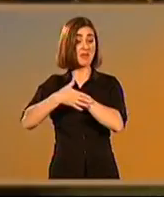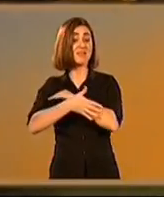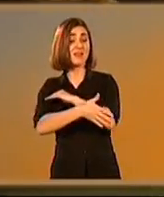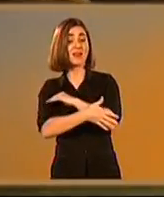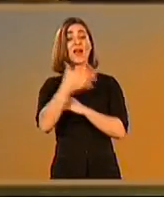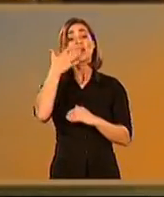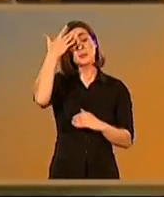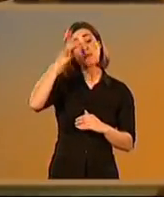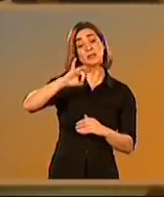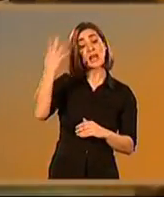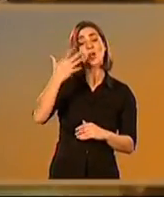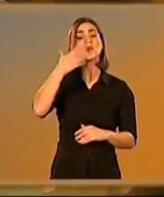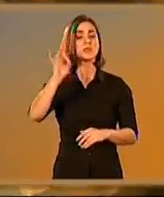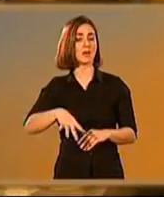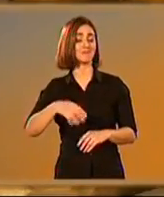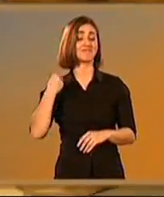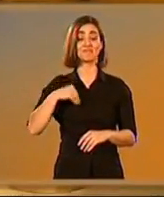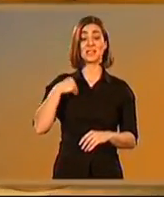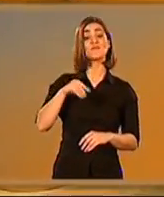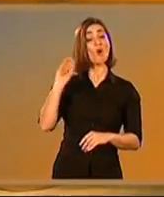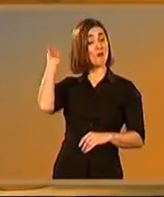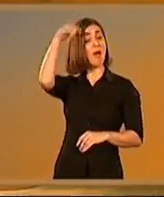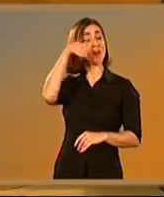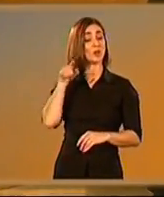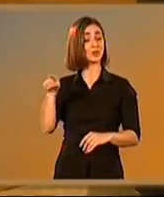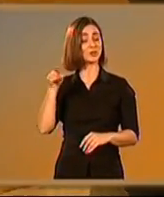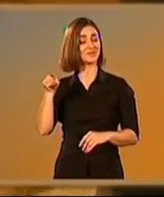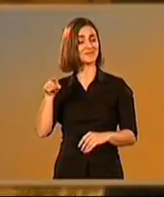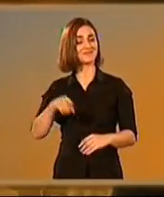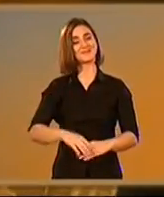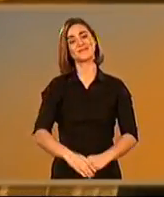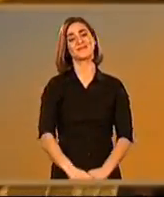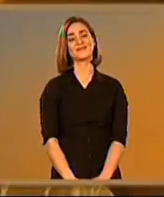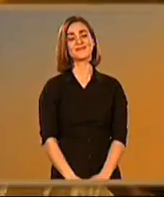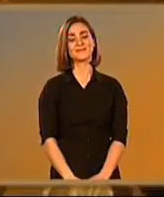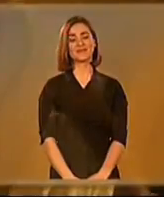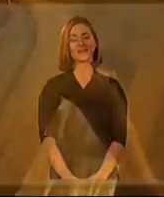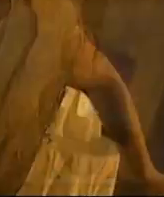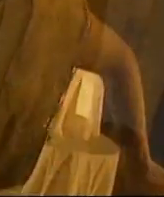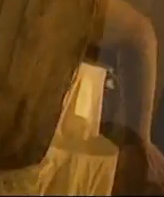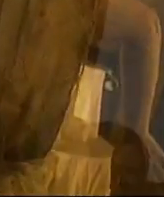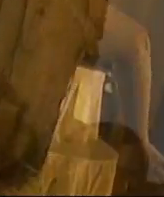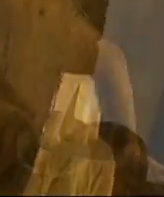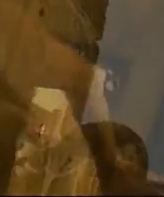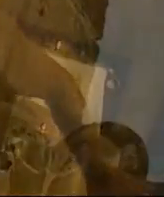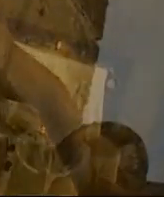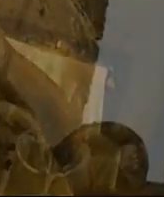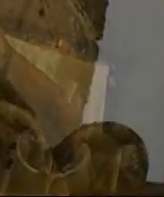el trigo, el aceite y el vino. Se podría decir que la dieta mediterránea la inventaron ellos.